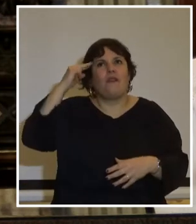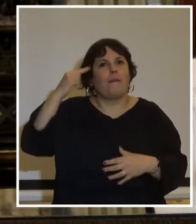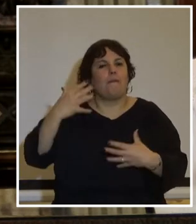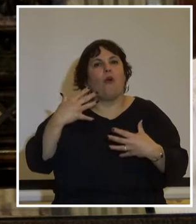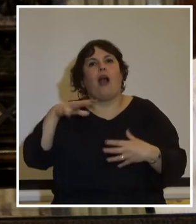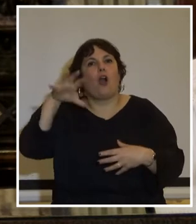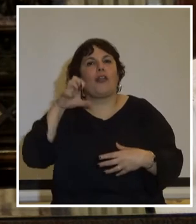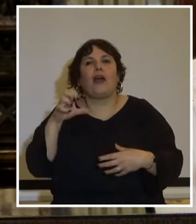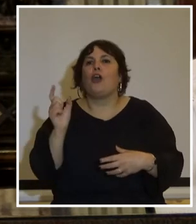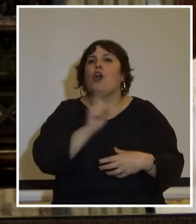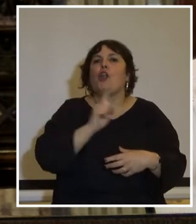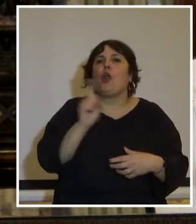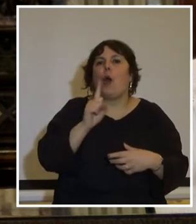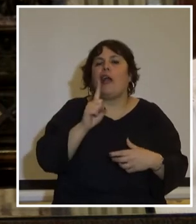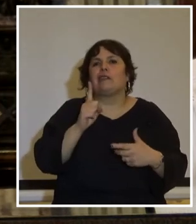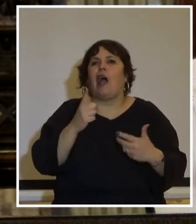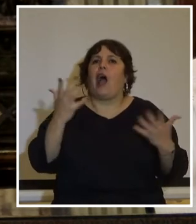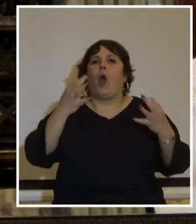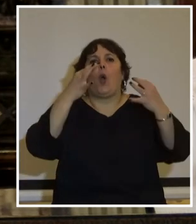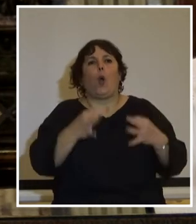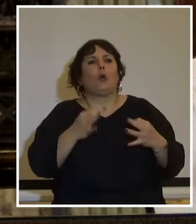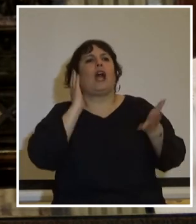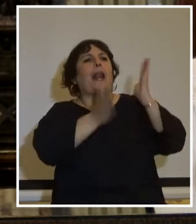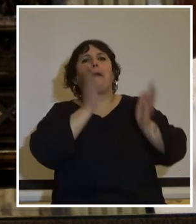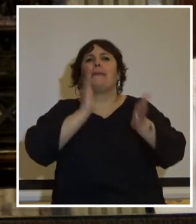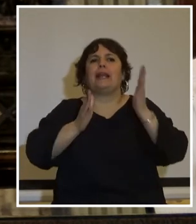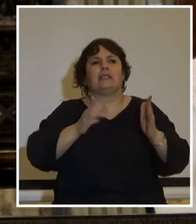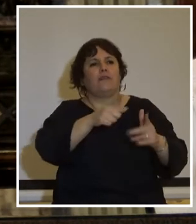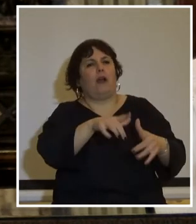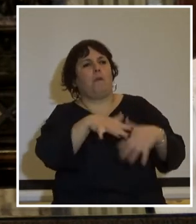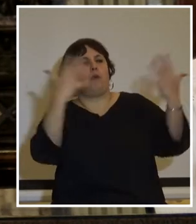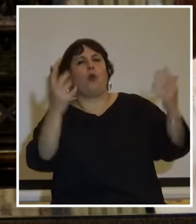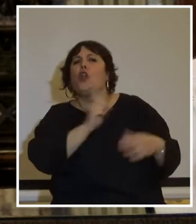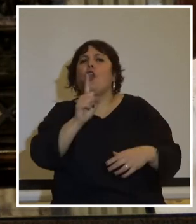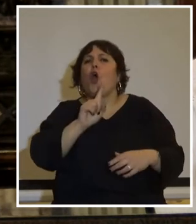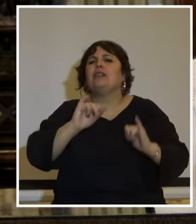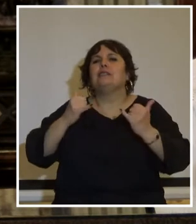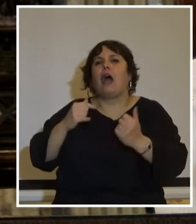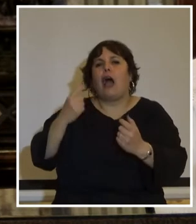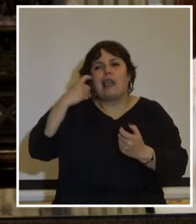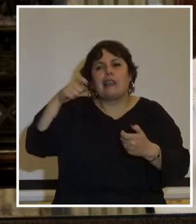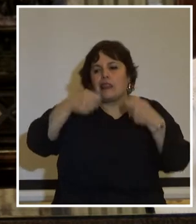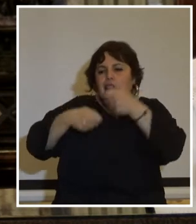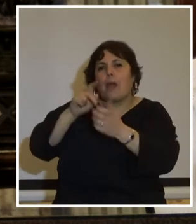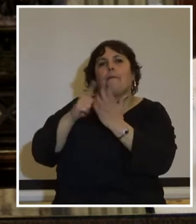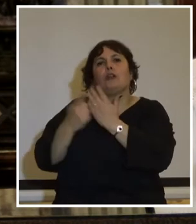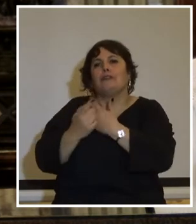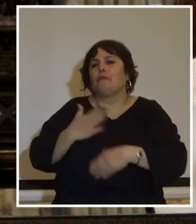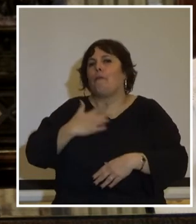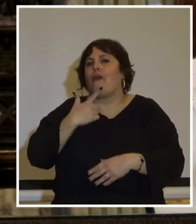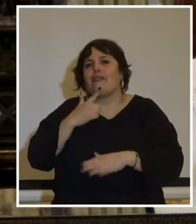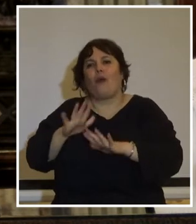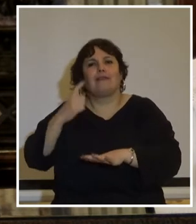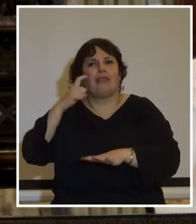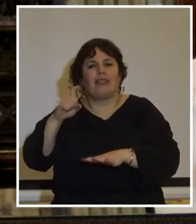no es un desborde de las políticas represivas es un proyecto político e ideológico es un